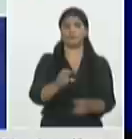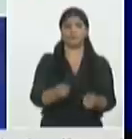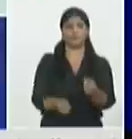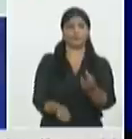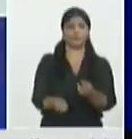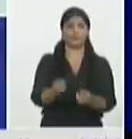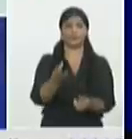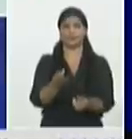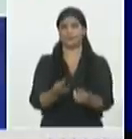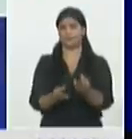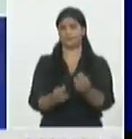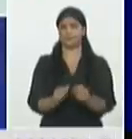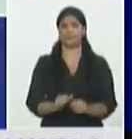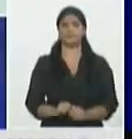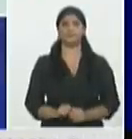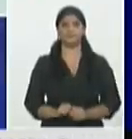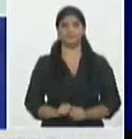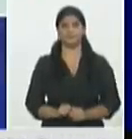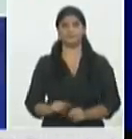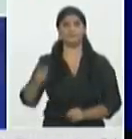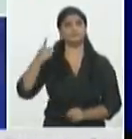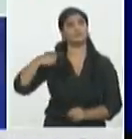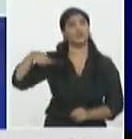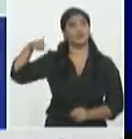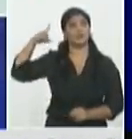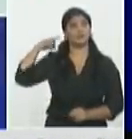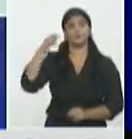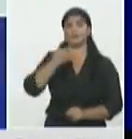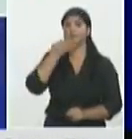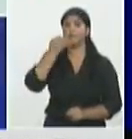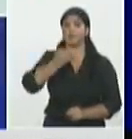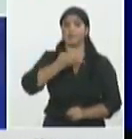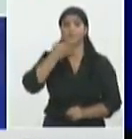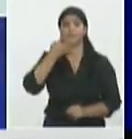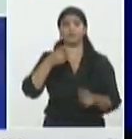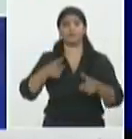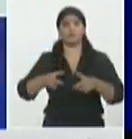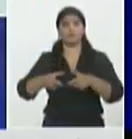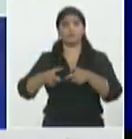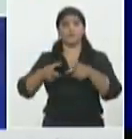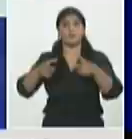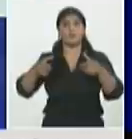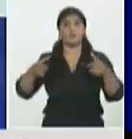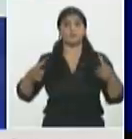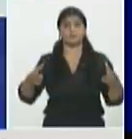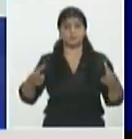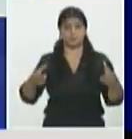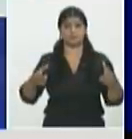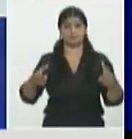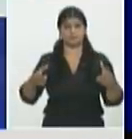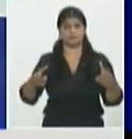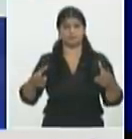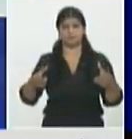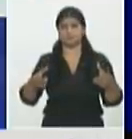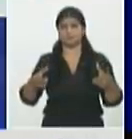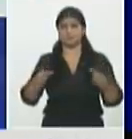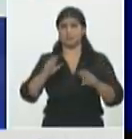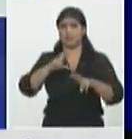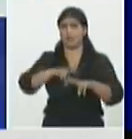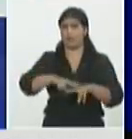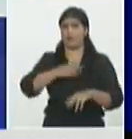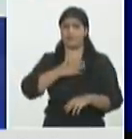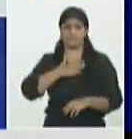como yo expliqué ayer ese gran incremento que ha tenido La Habana